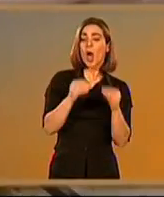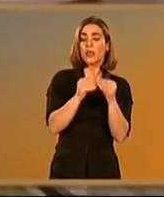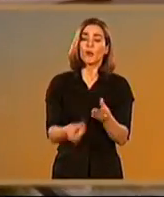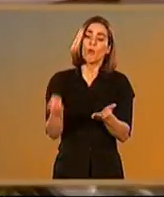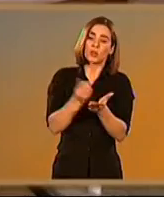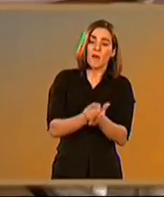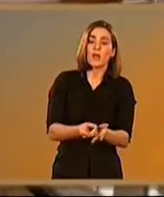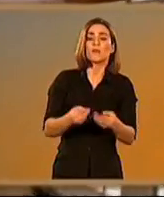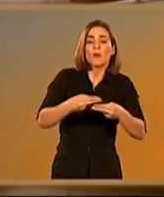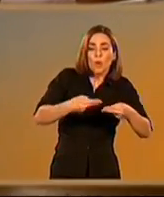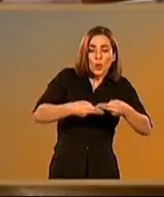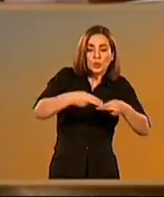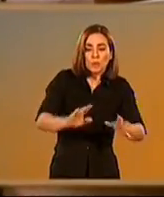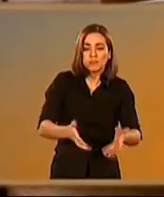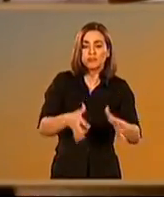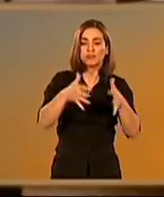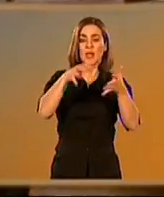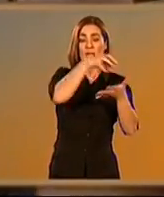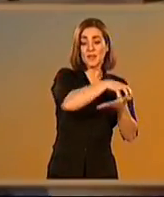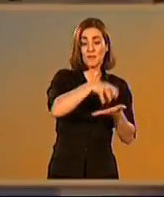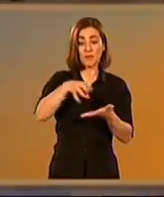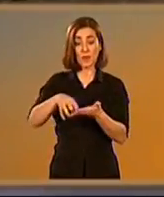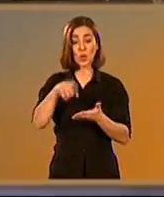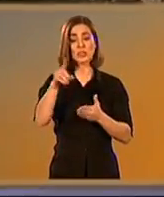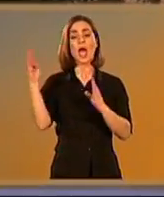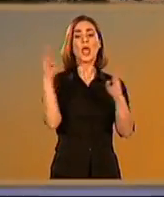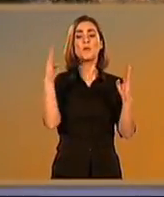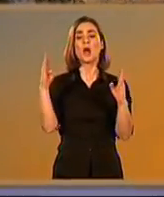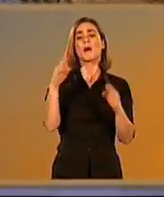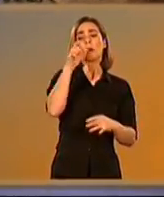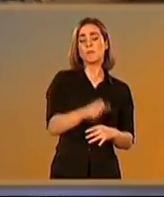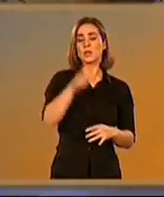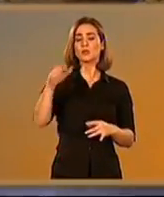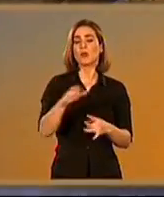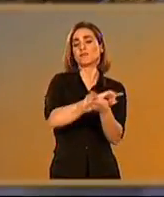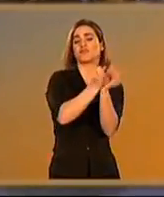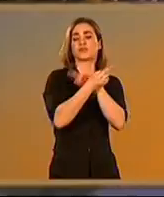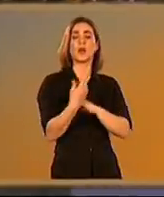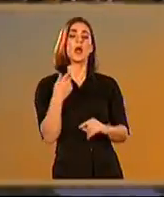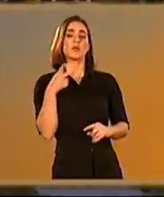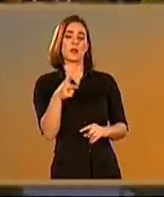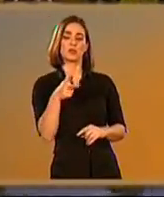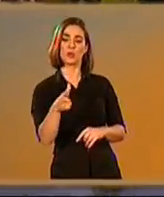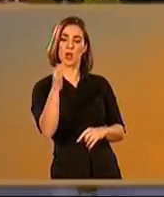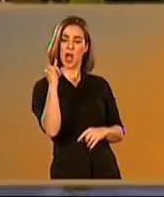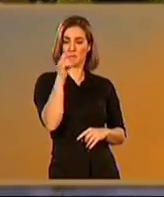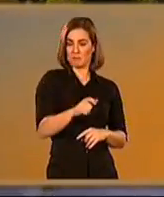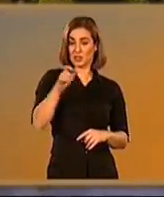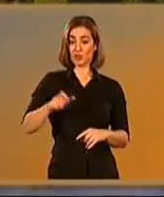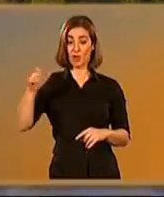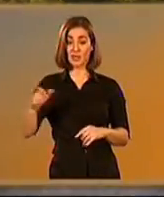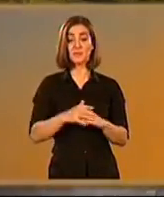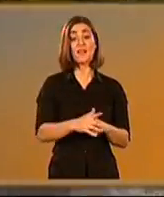Durante estos años se llegó a un grado de integración completo que culminó con la concesión de la ciudadanía romana para muchos de sus